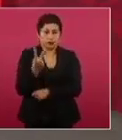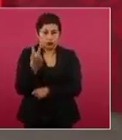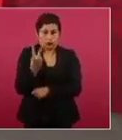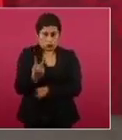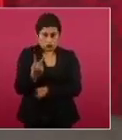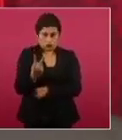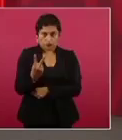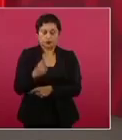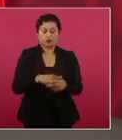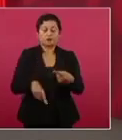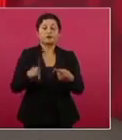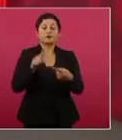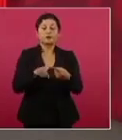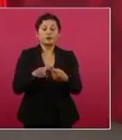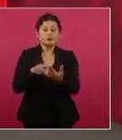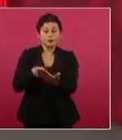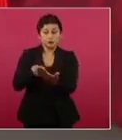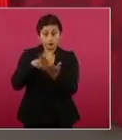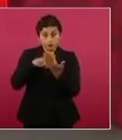ingresos,